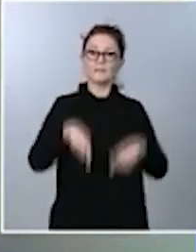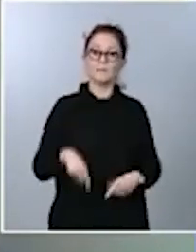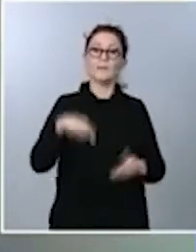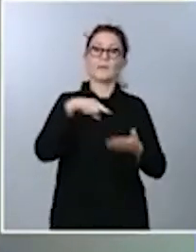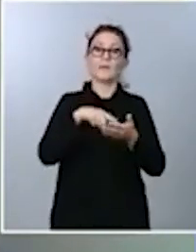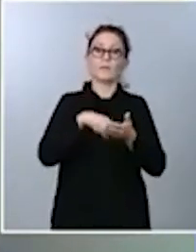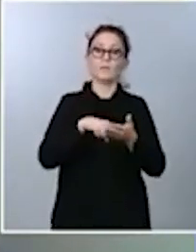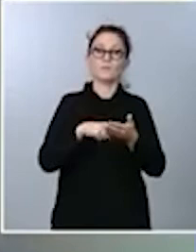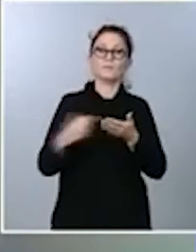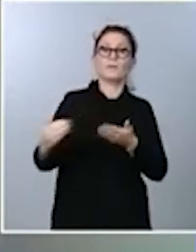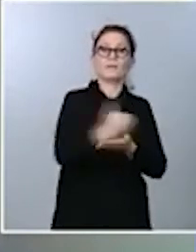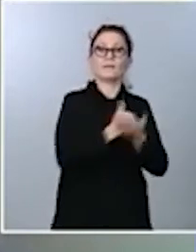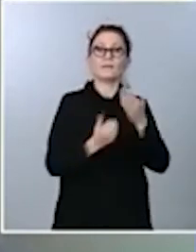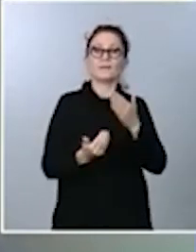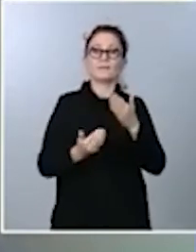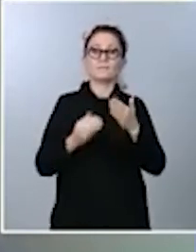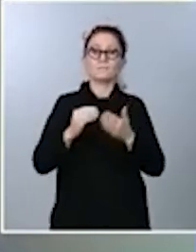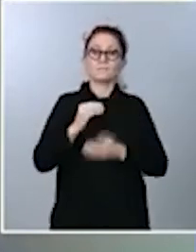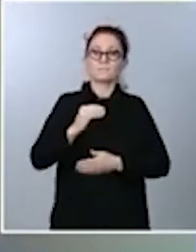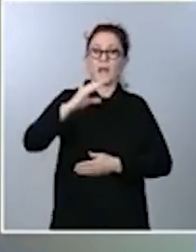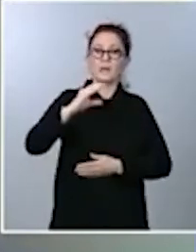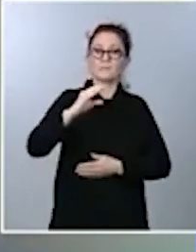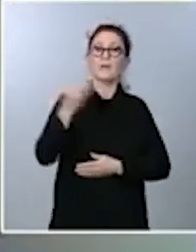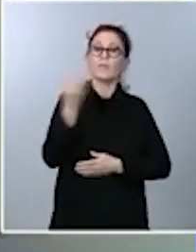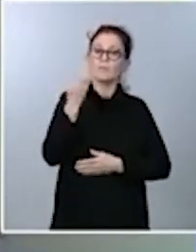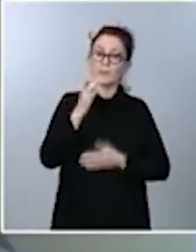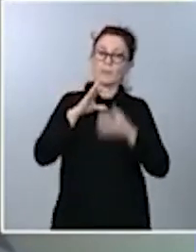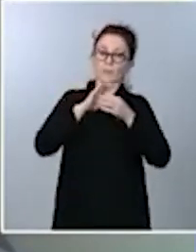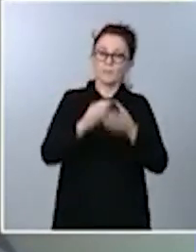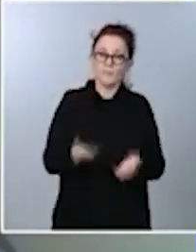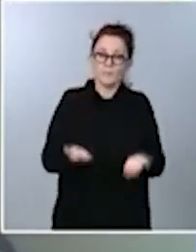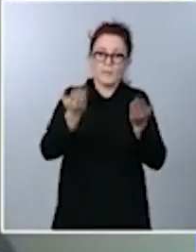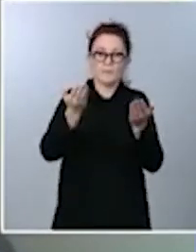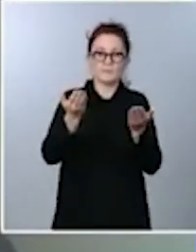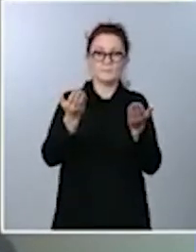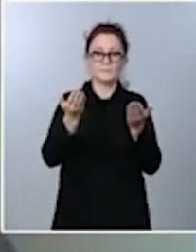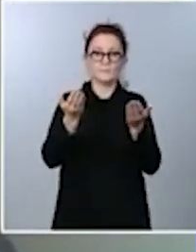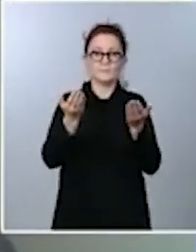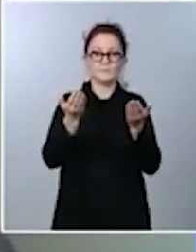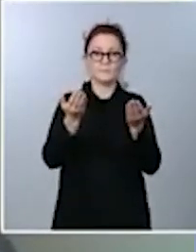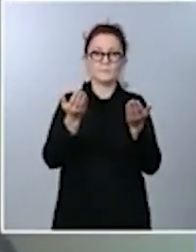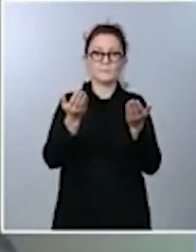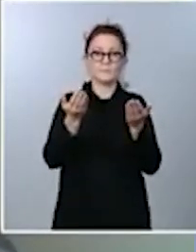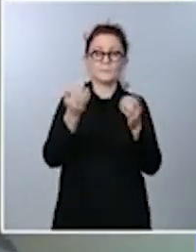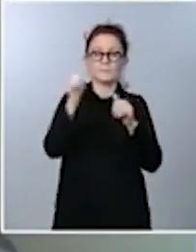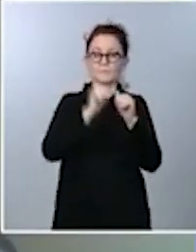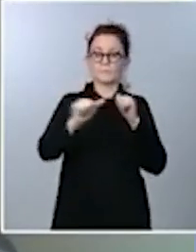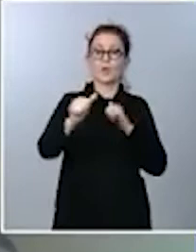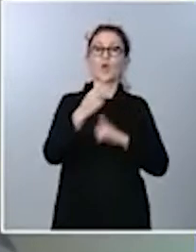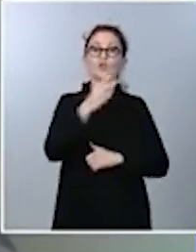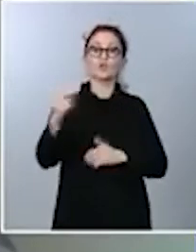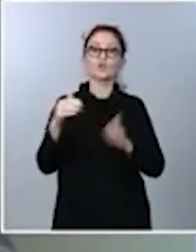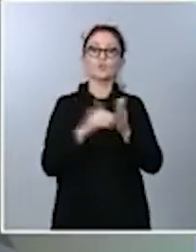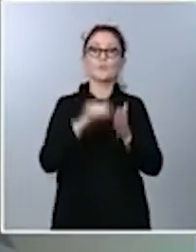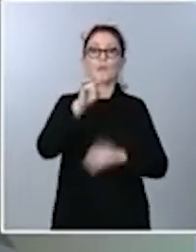porque hay un escollo con respecto a subirlas a las rentas a partir de 200.000 euros. Gracias.